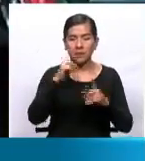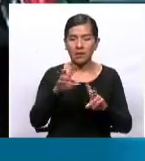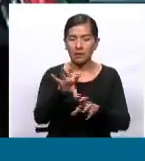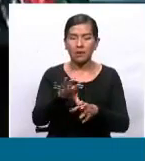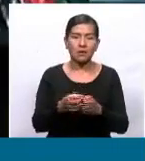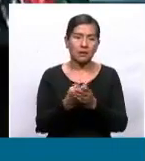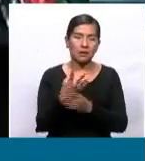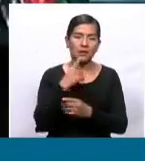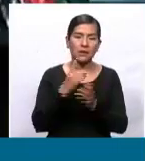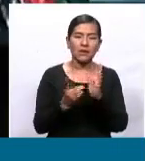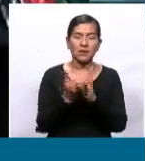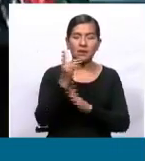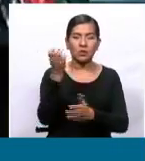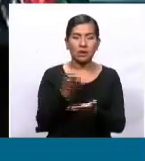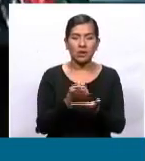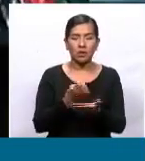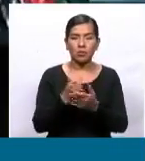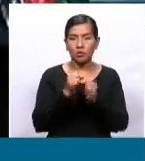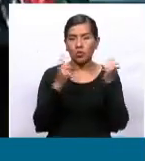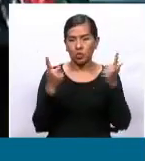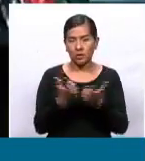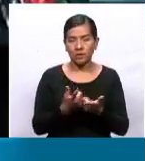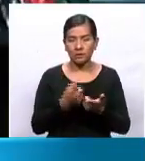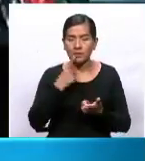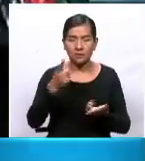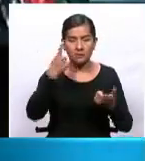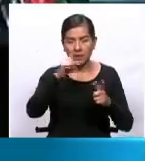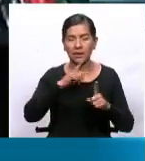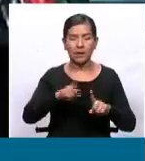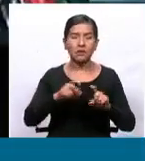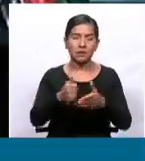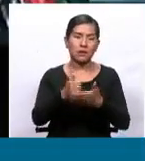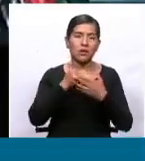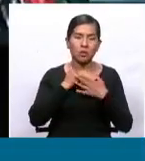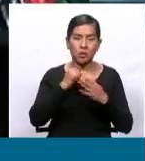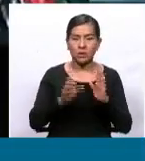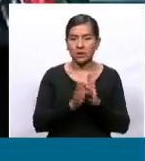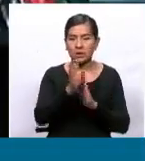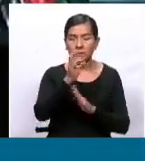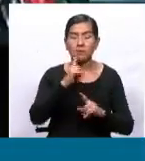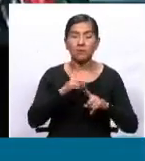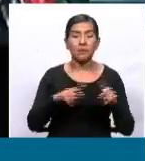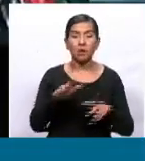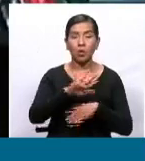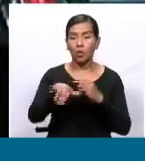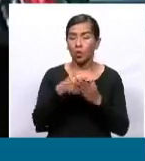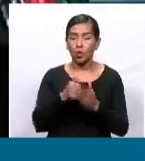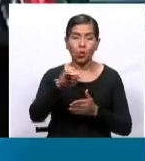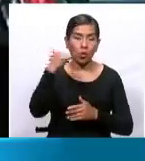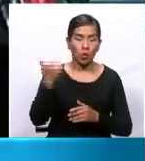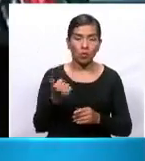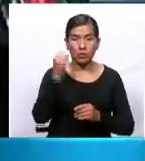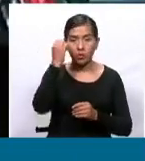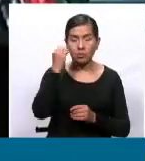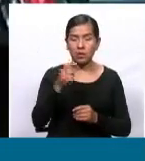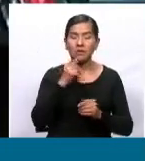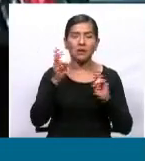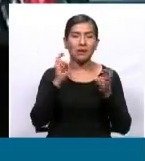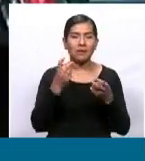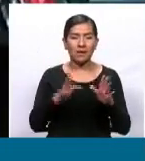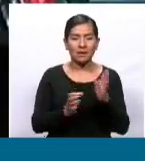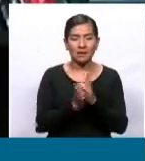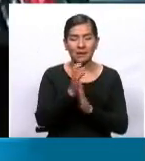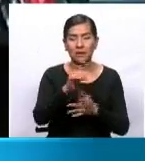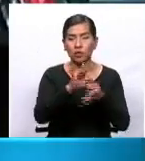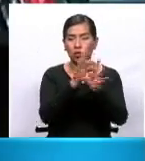económico y social del país. Para eso nos sirve el censo. Los otros elementos que tú mencionabas no resuelven el censo